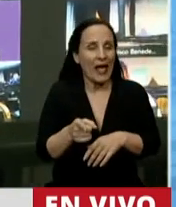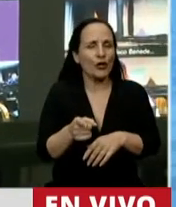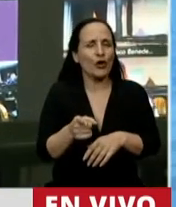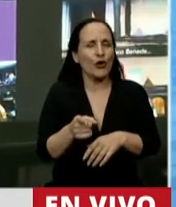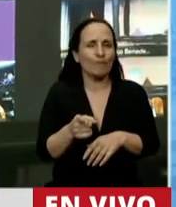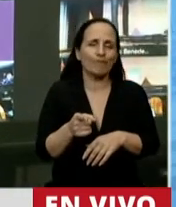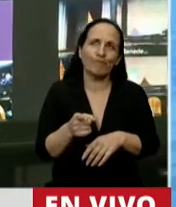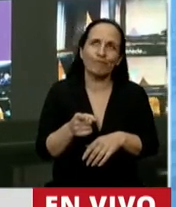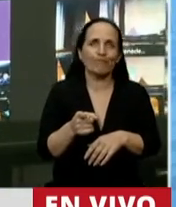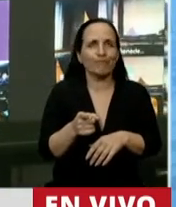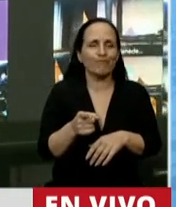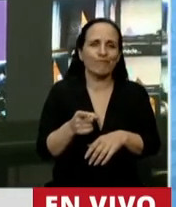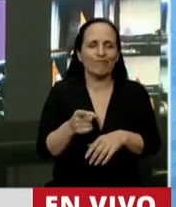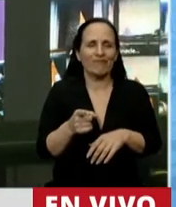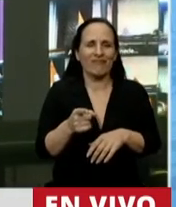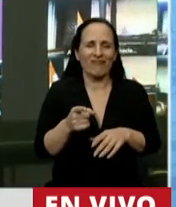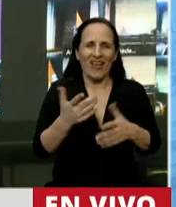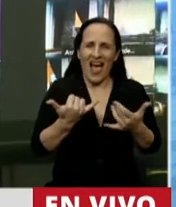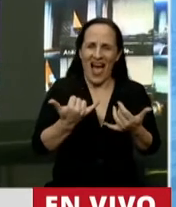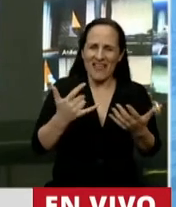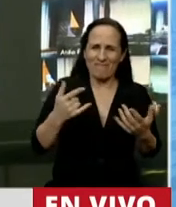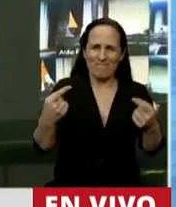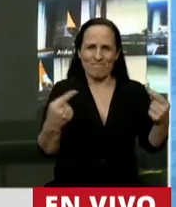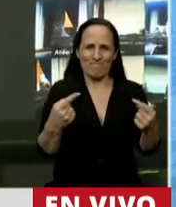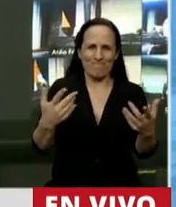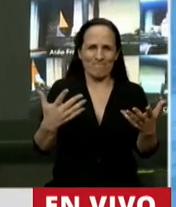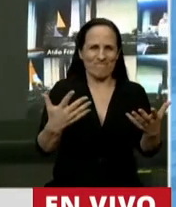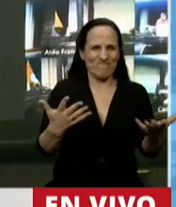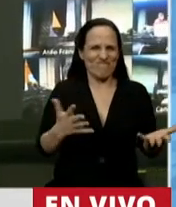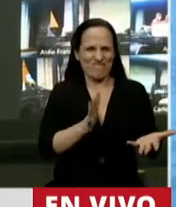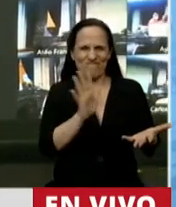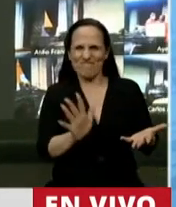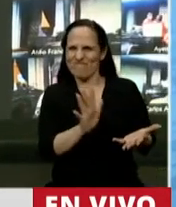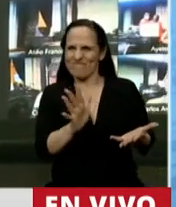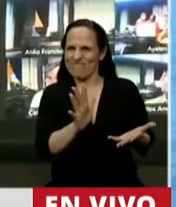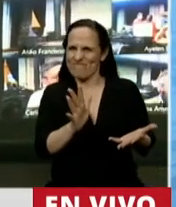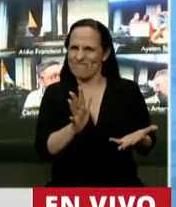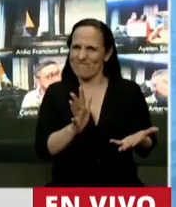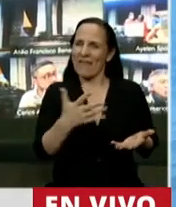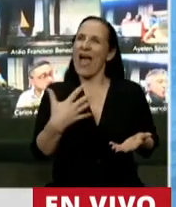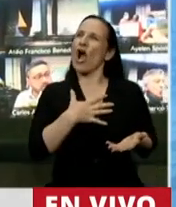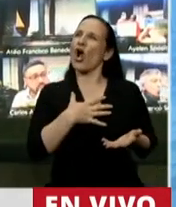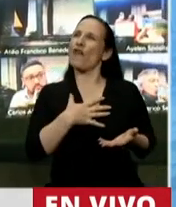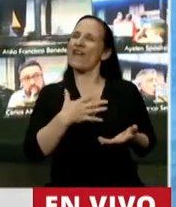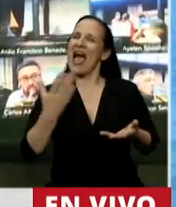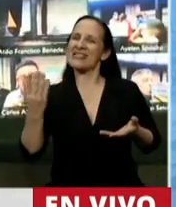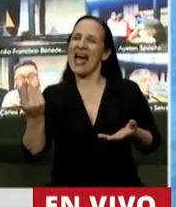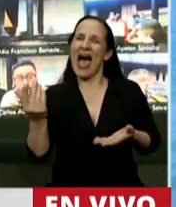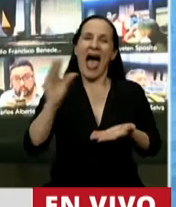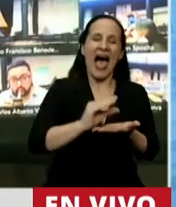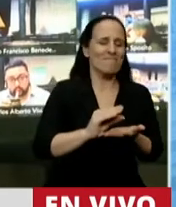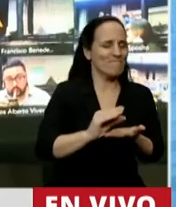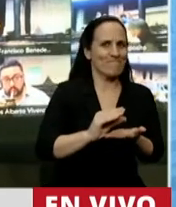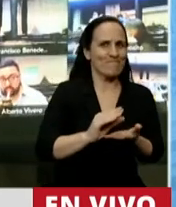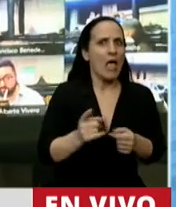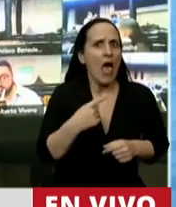la verdad, muchas contradicciones. No ha inspirado confianza. Por un lado, dicen que hay que mejorar las